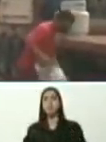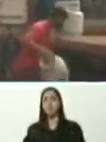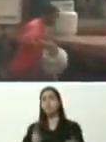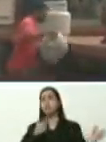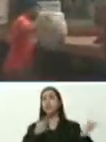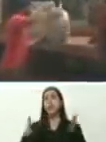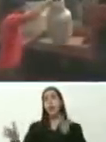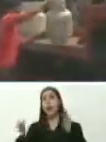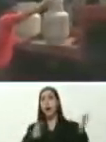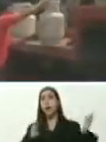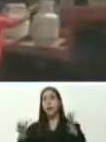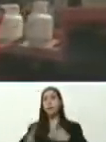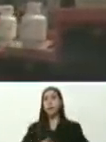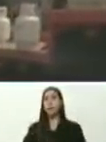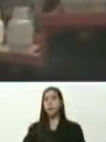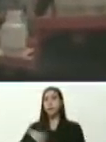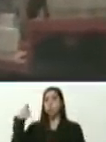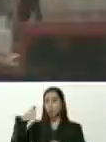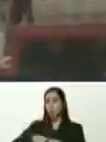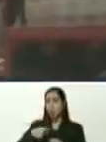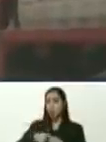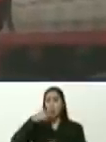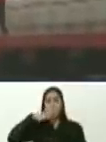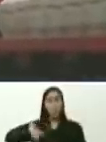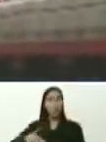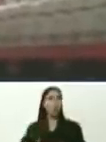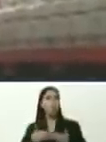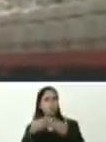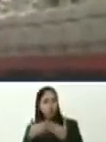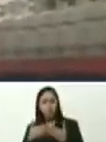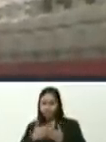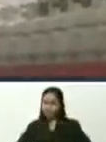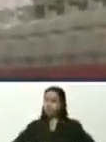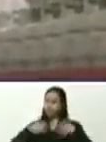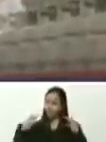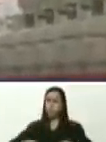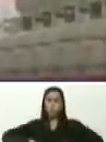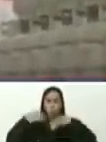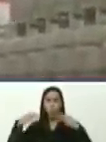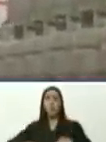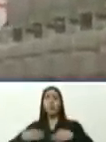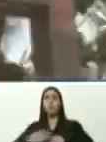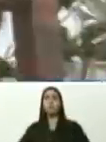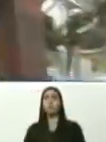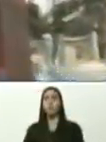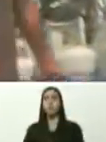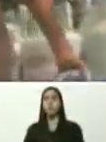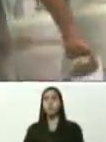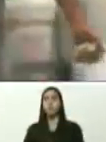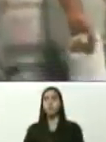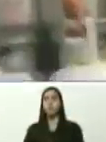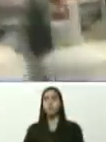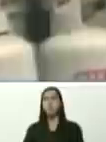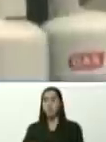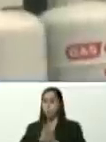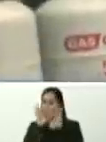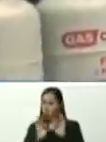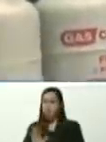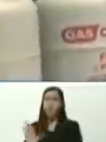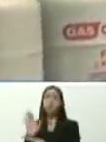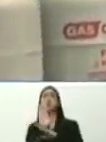servicio, del gas para el pueblo, amplia y plenamente, de manera sustentable,